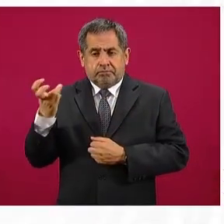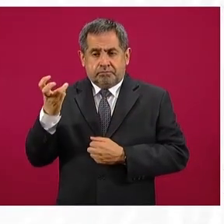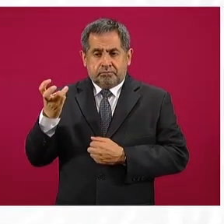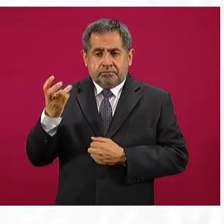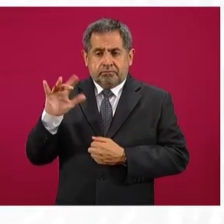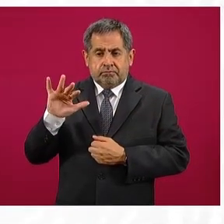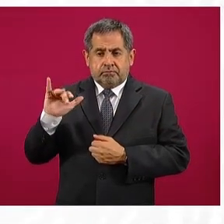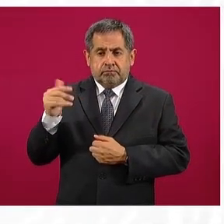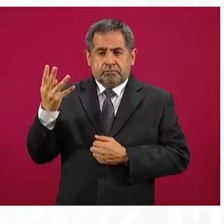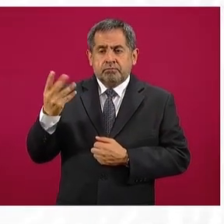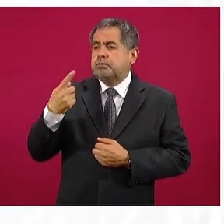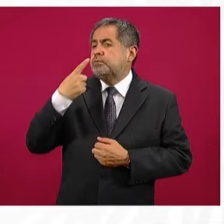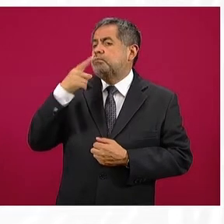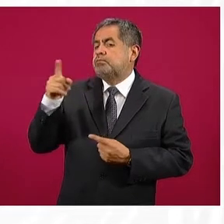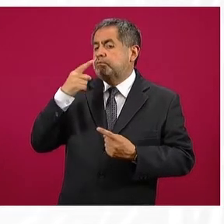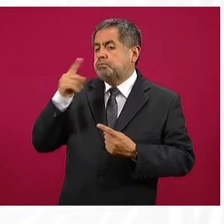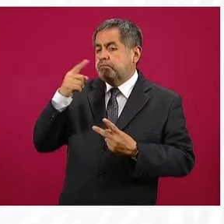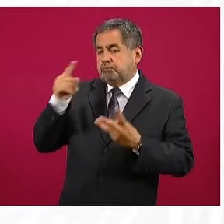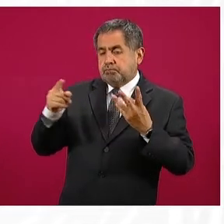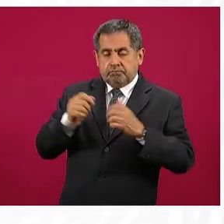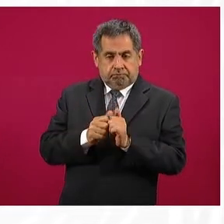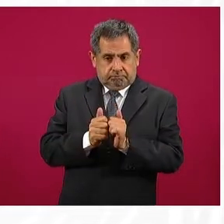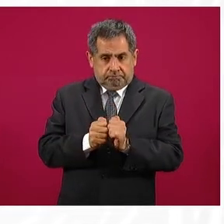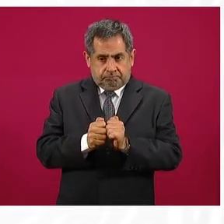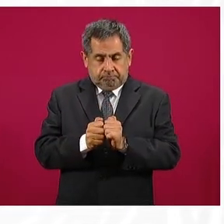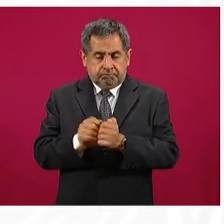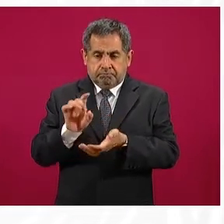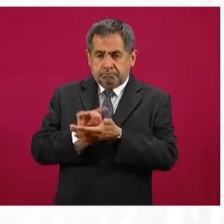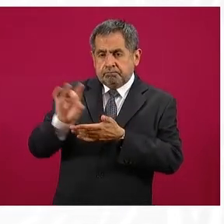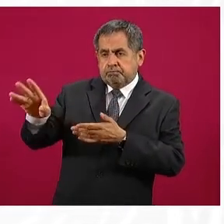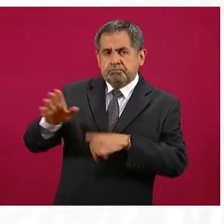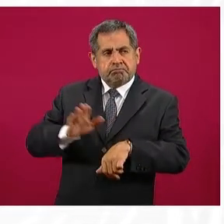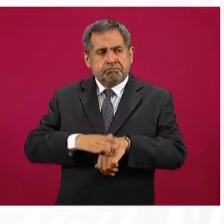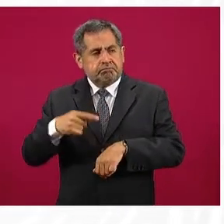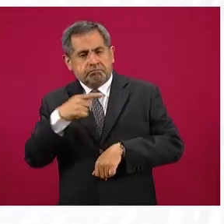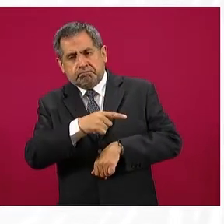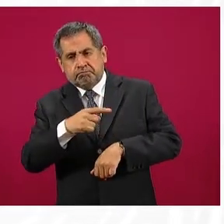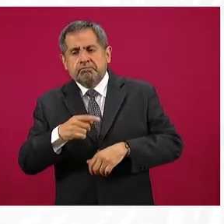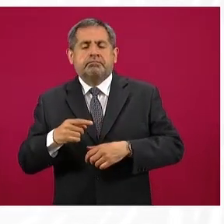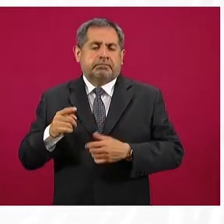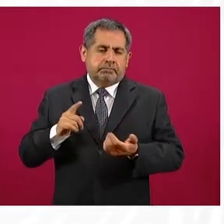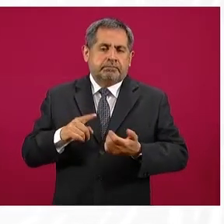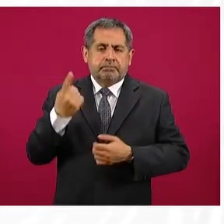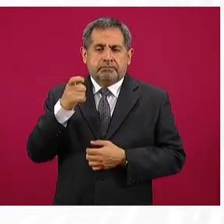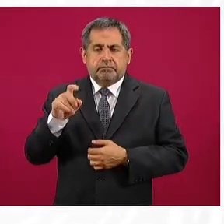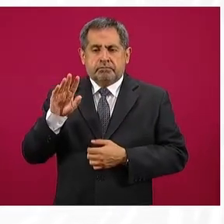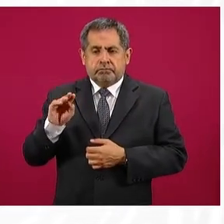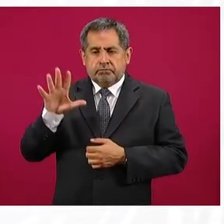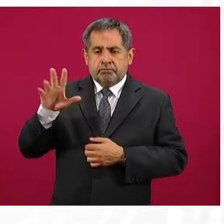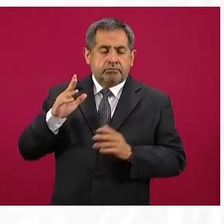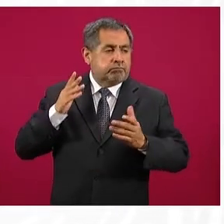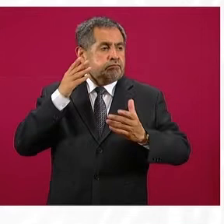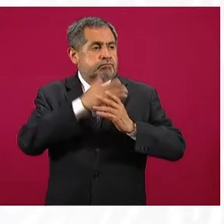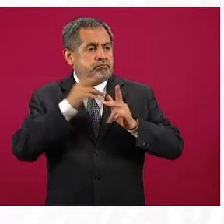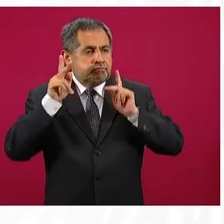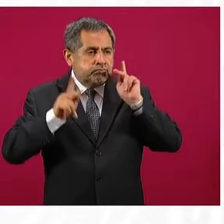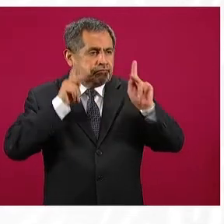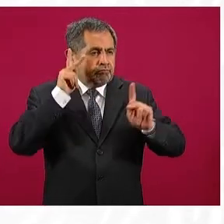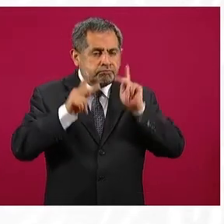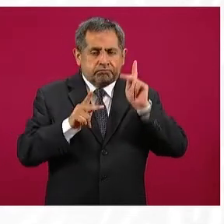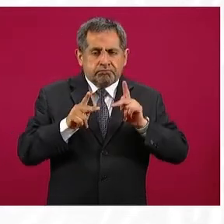denuncias recibimos a través de la app de Litro por Litro, 195 visitas o verificaciones